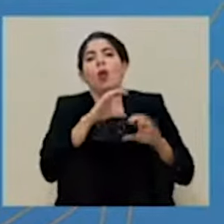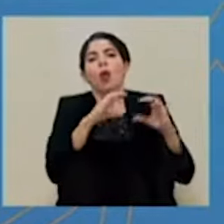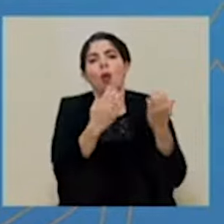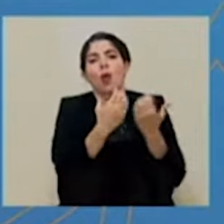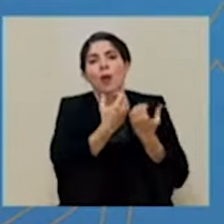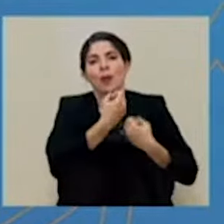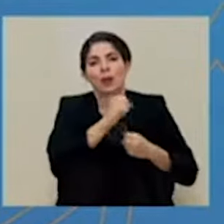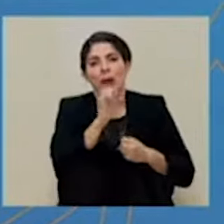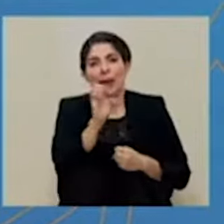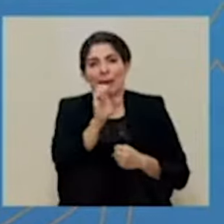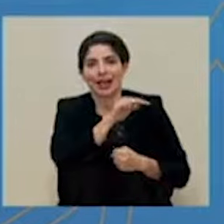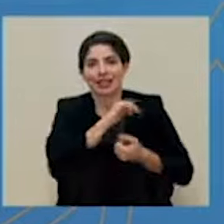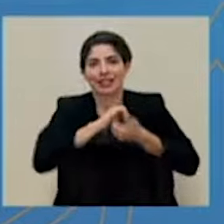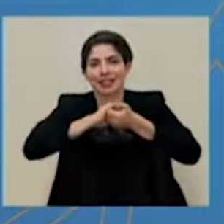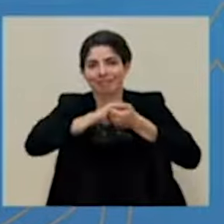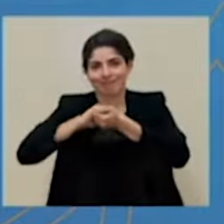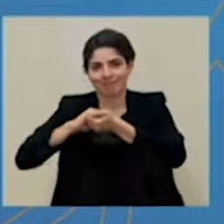Emergencia.